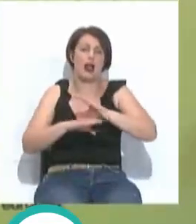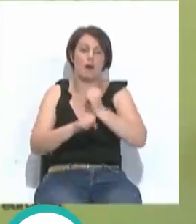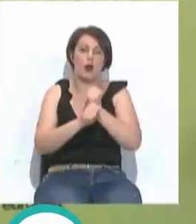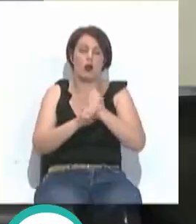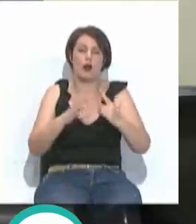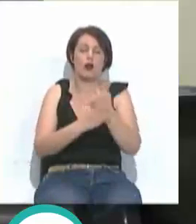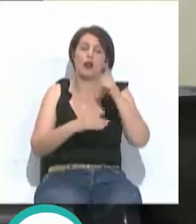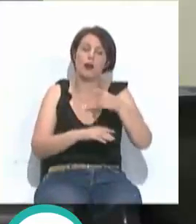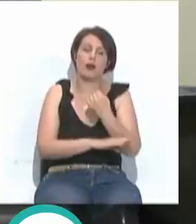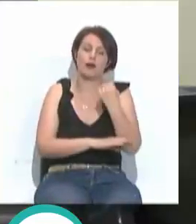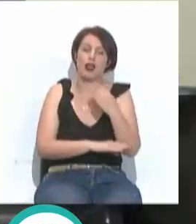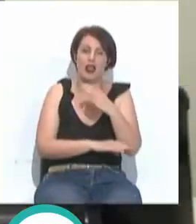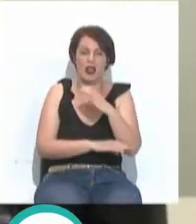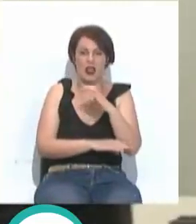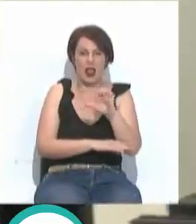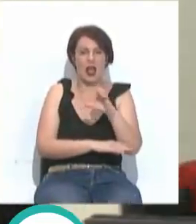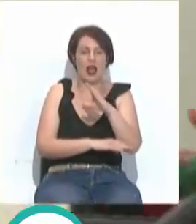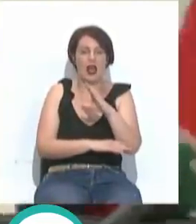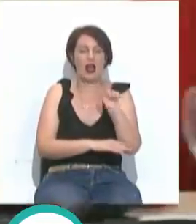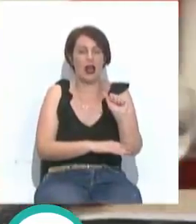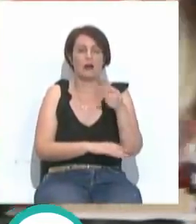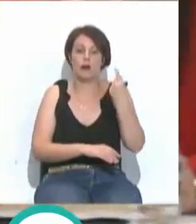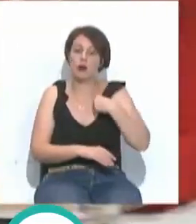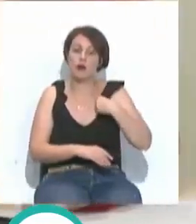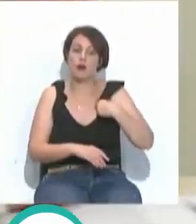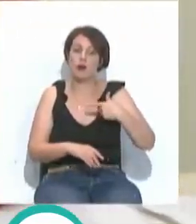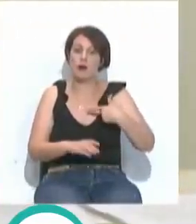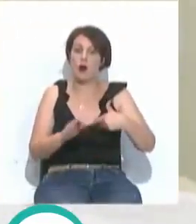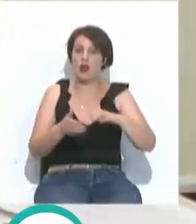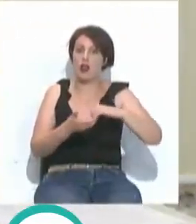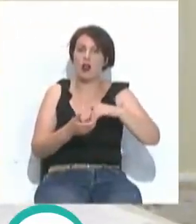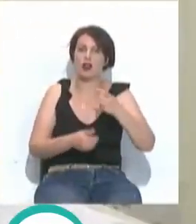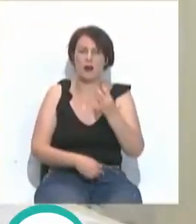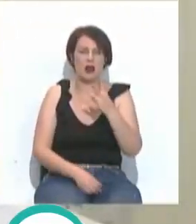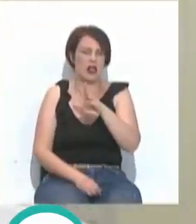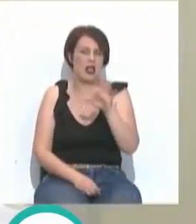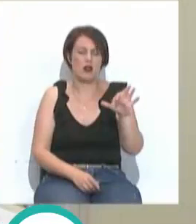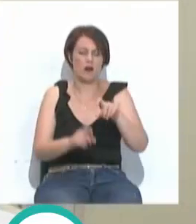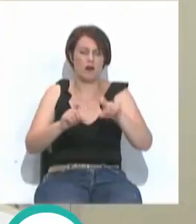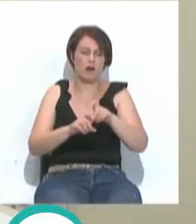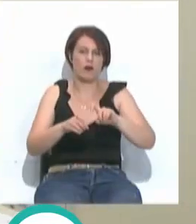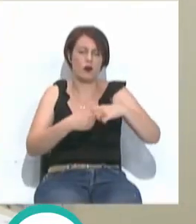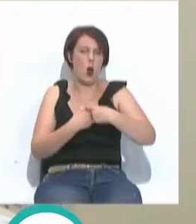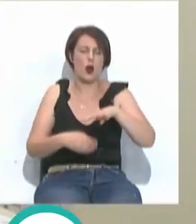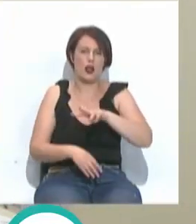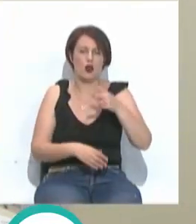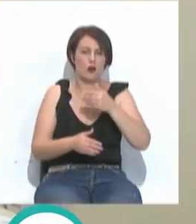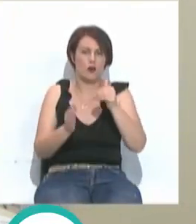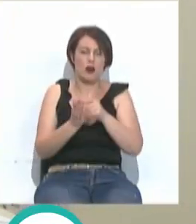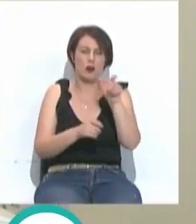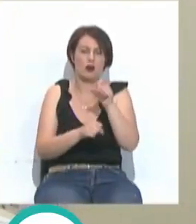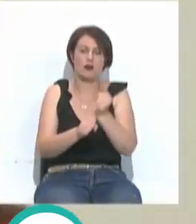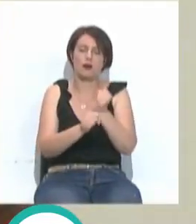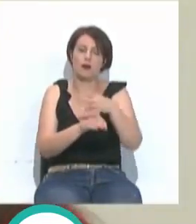el Respaldo de la CECA. La Confederación CAEA pertenecen más de 3.500 establecimientos con 42.000 empleados